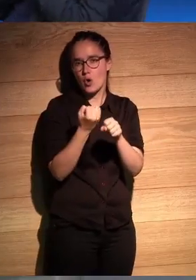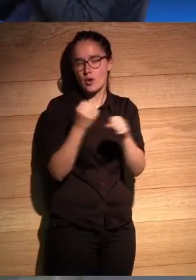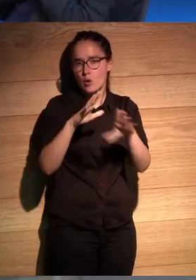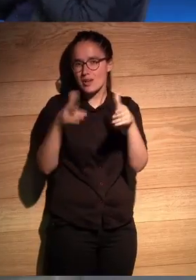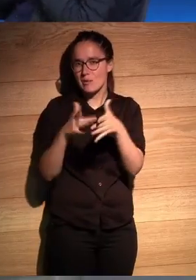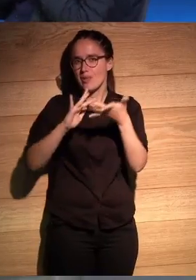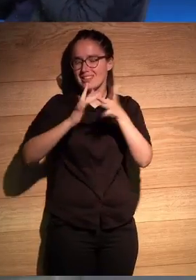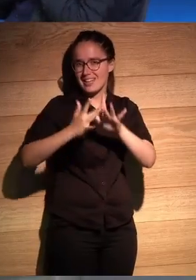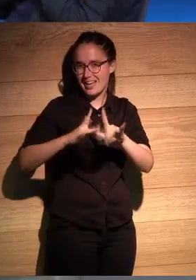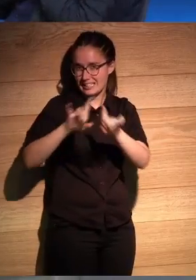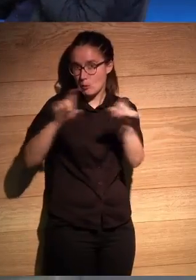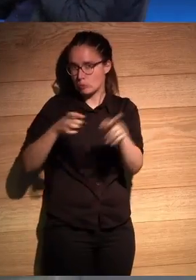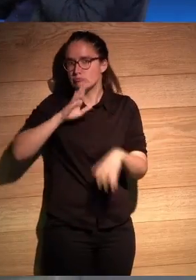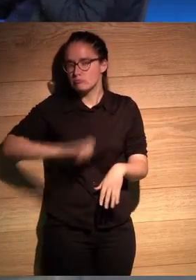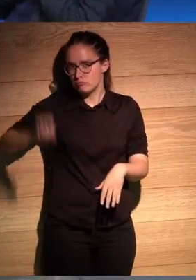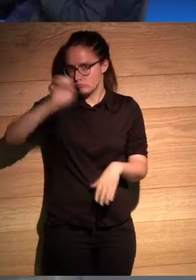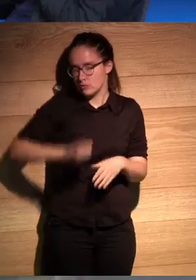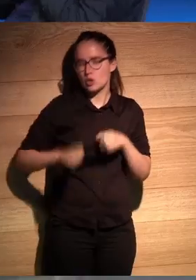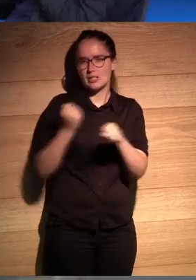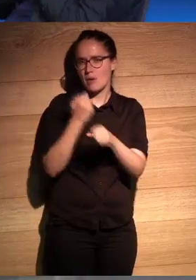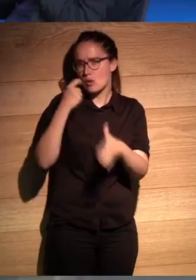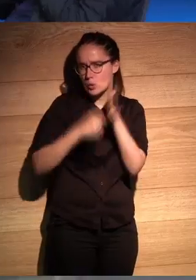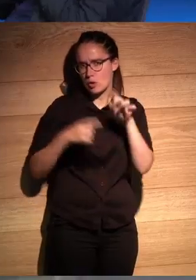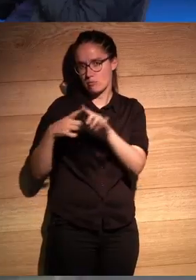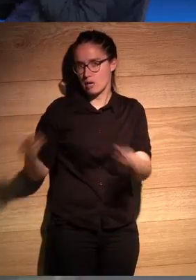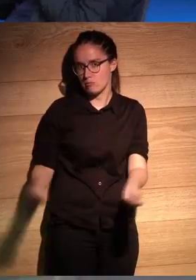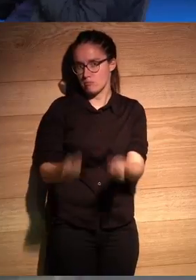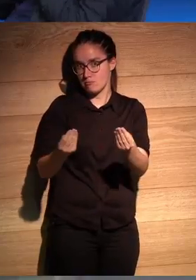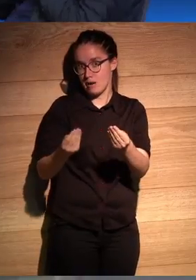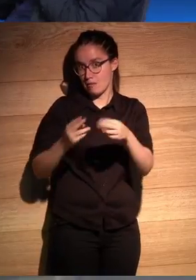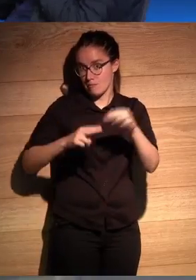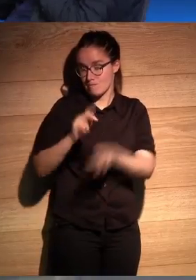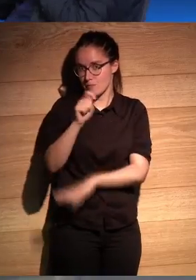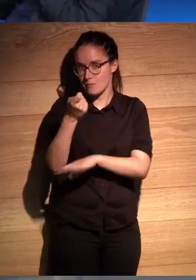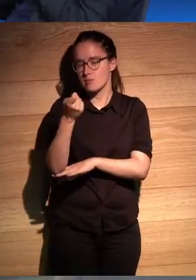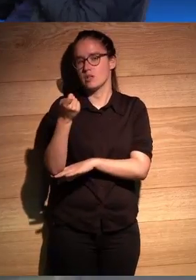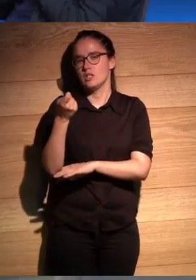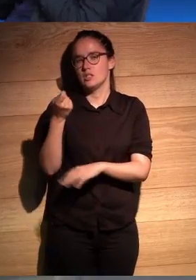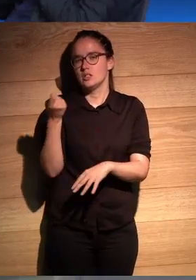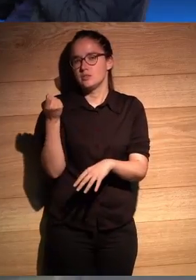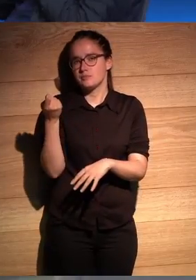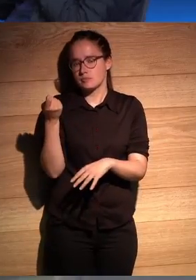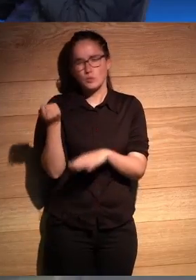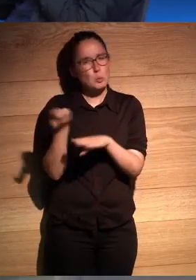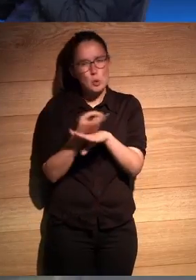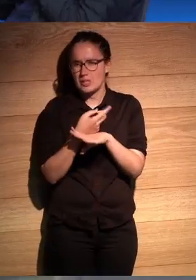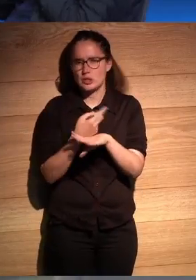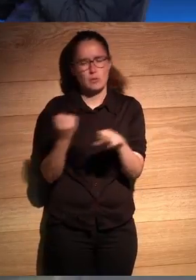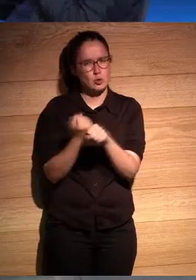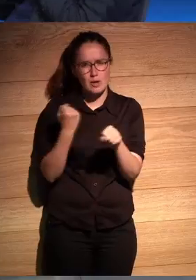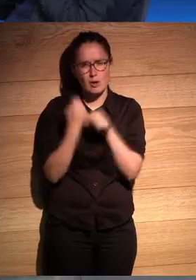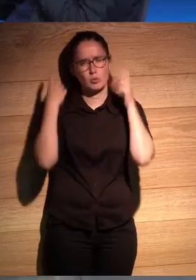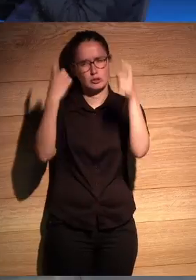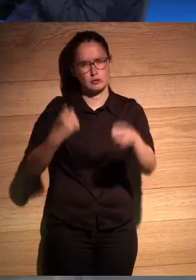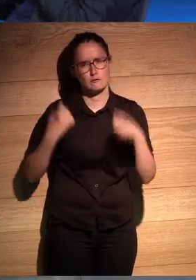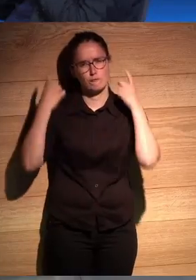un equipo de interactivos magnífico que ha trabajado durísimo para que esto salga adelante poniendo mucho más de horas trabajo dedicación